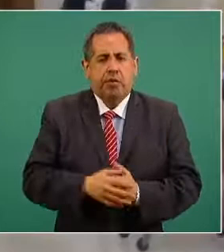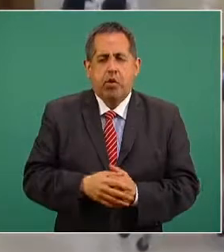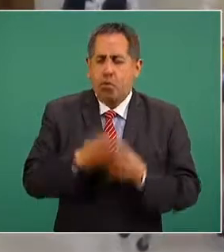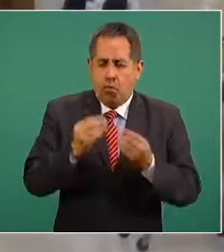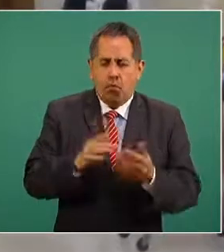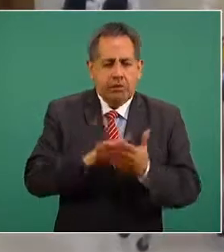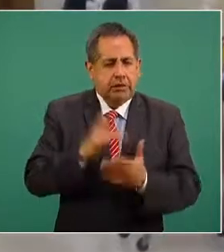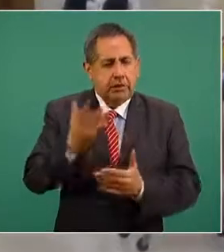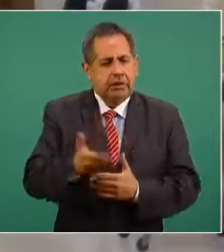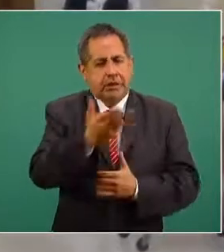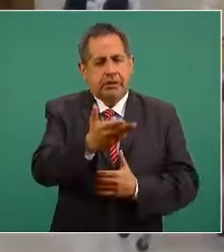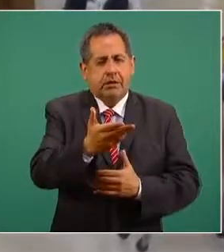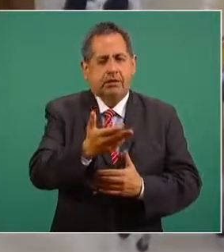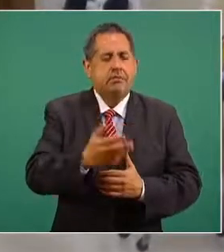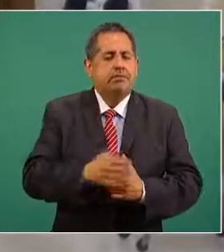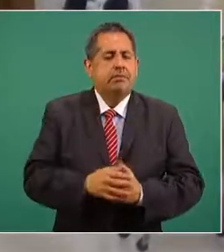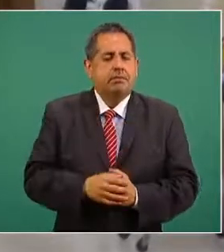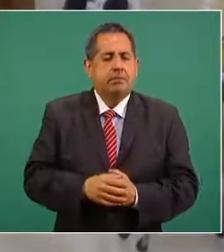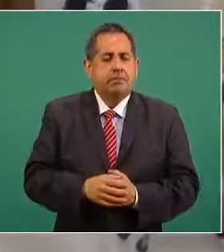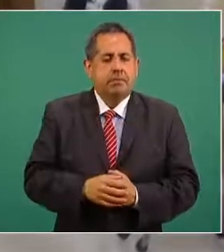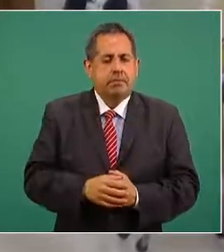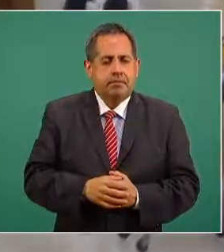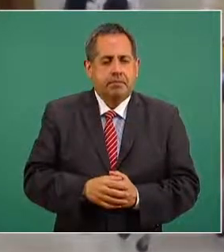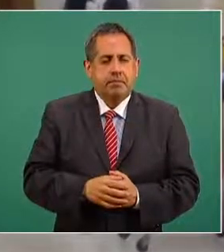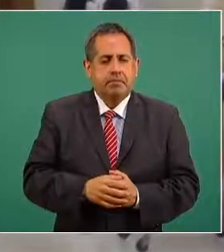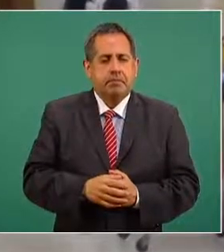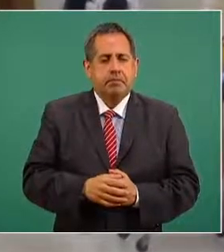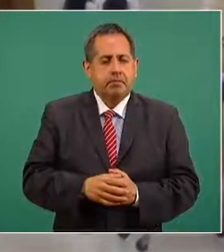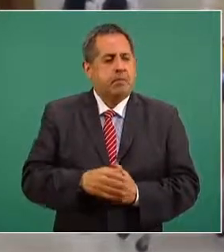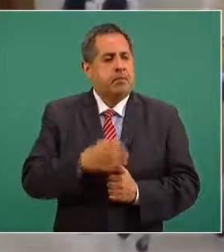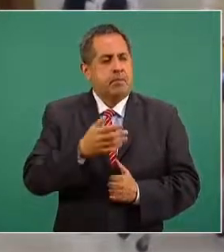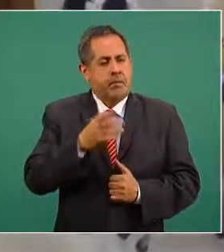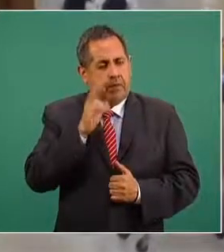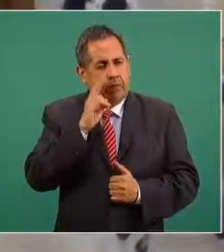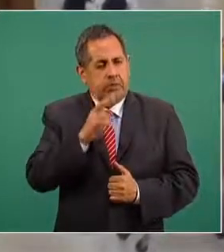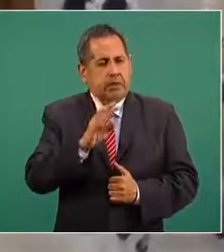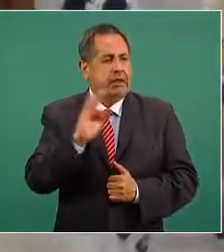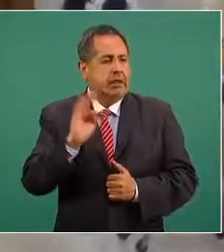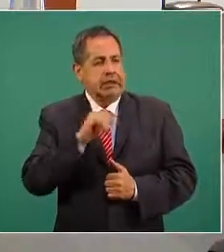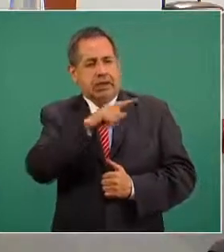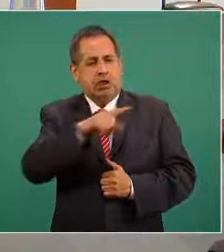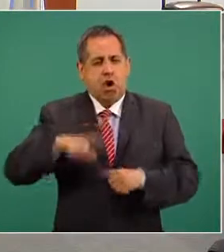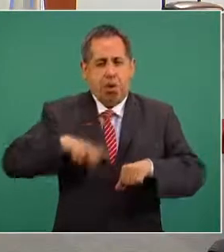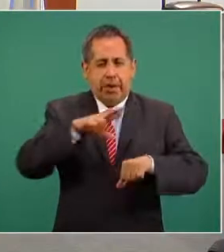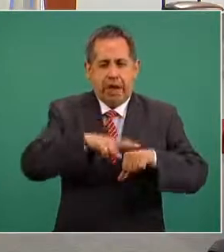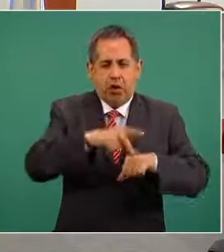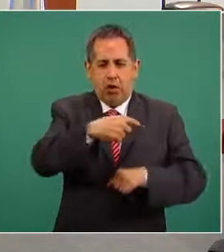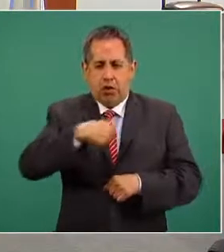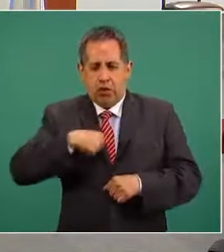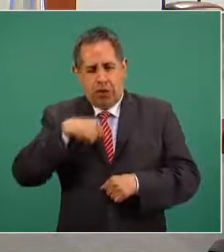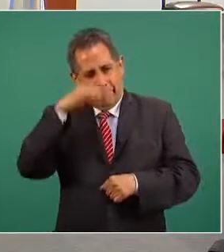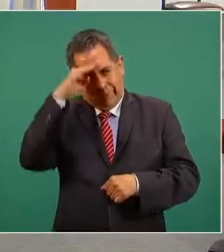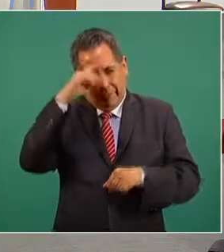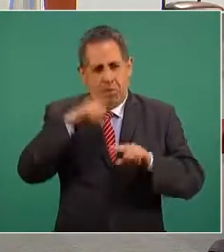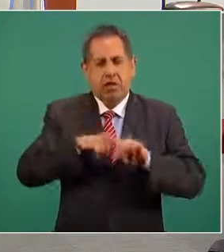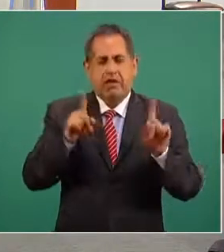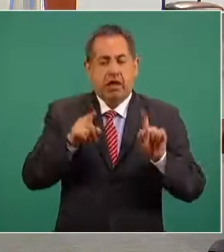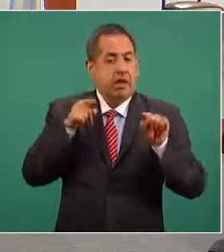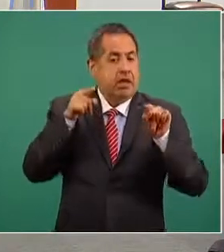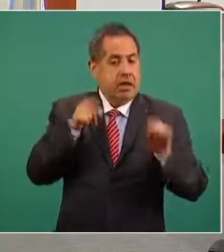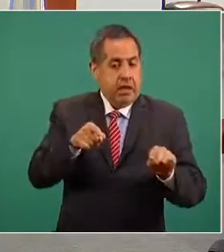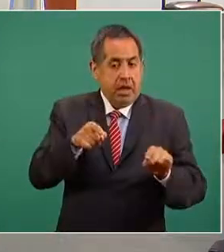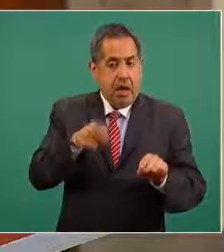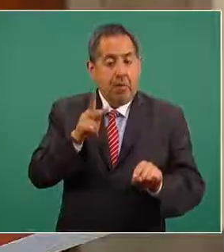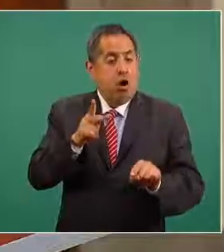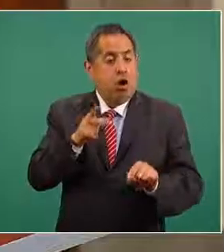muchas gracias podemos tener diferencias en algunas cosas pero cuando se